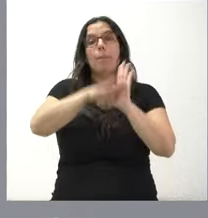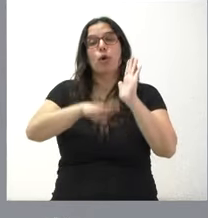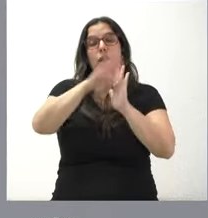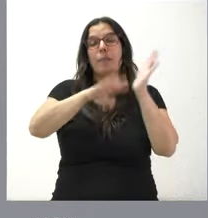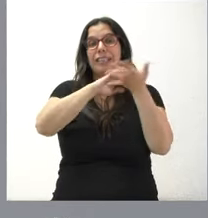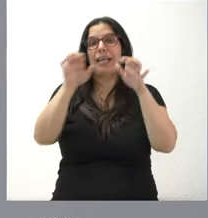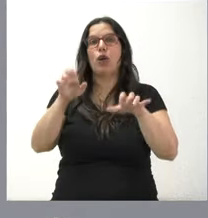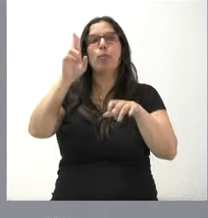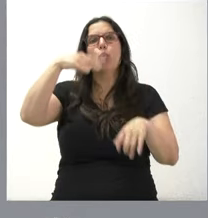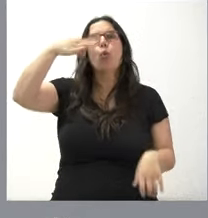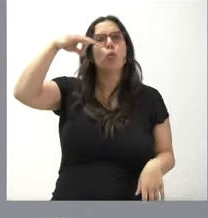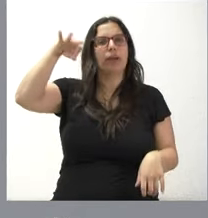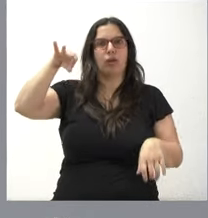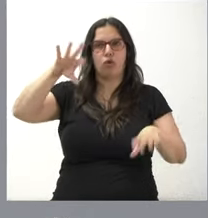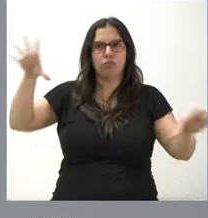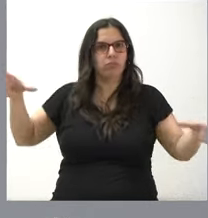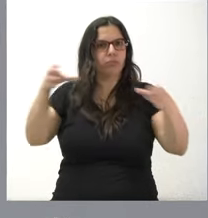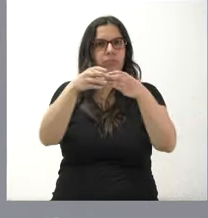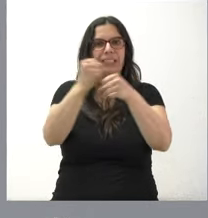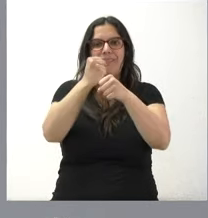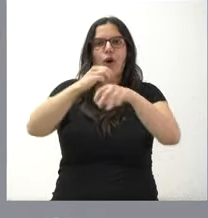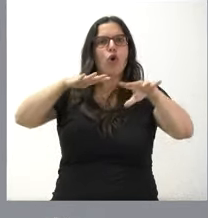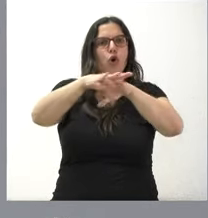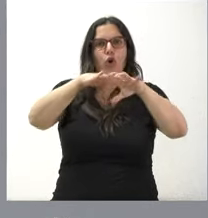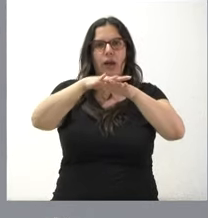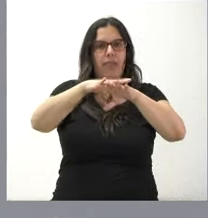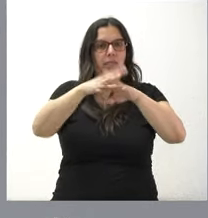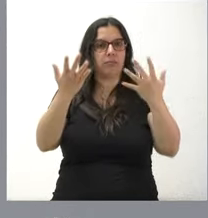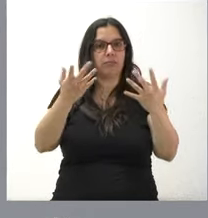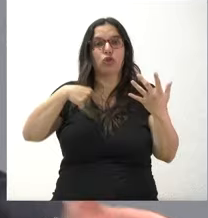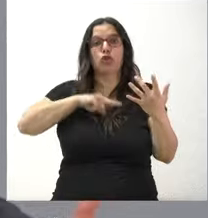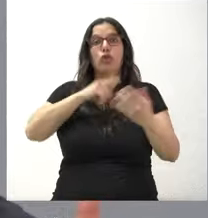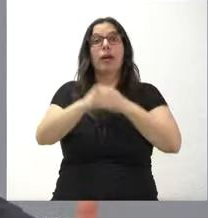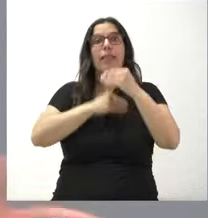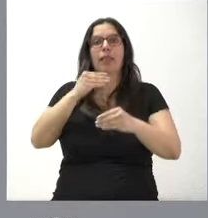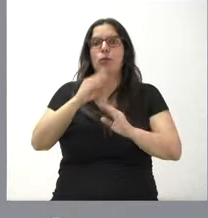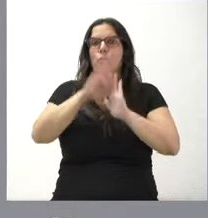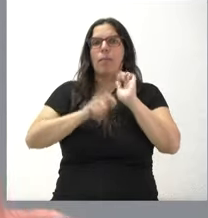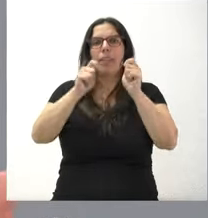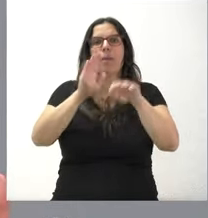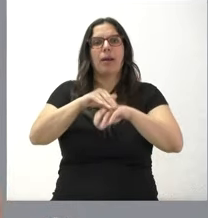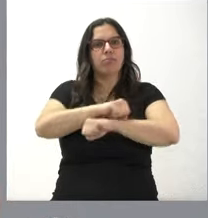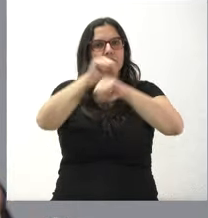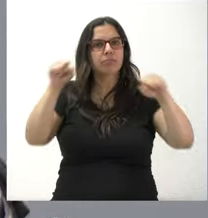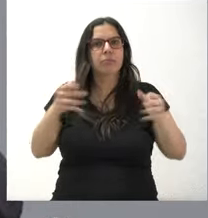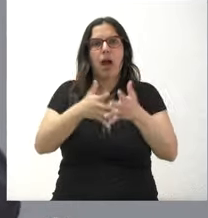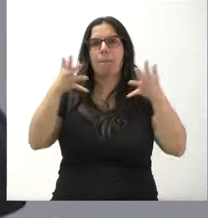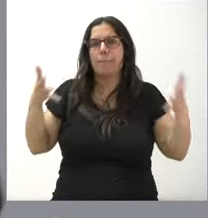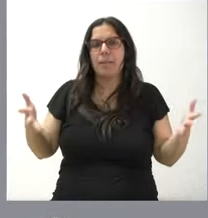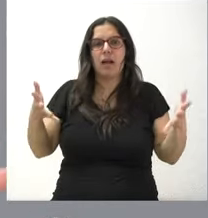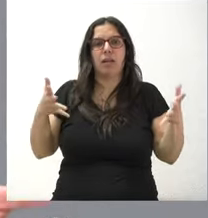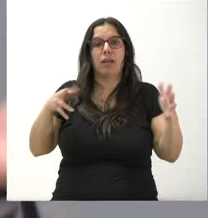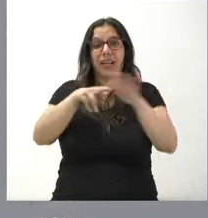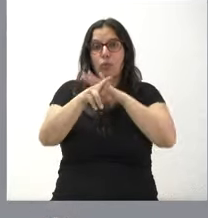es único, lo hemos hecho siempre, trabajamos en red y, por tanto, lo que queremos nosotros es fortalecer ese programa único, ampliarlo y utilizar